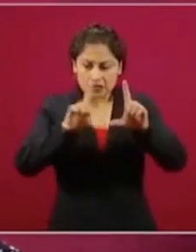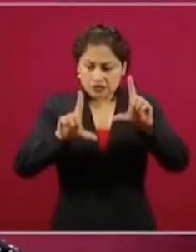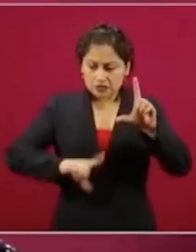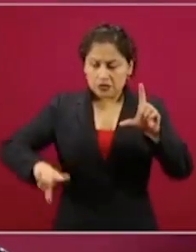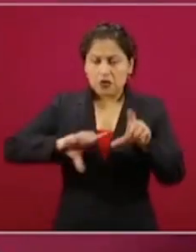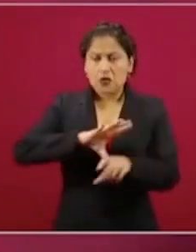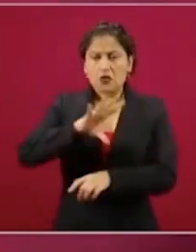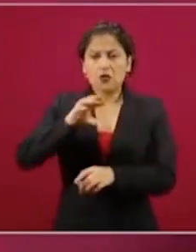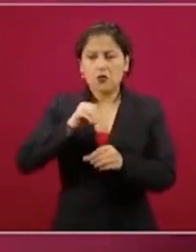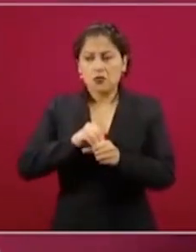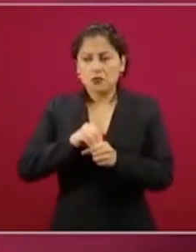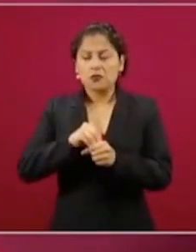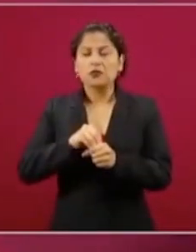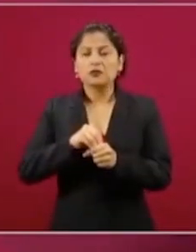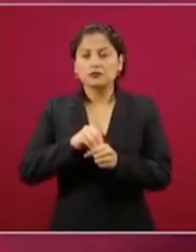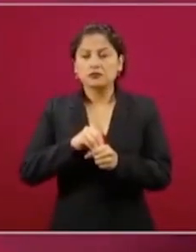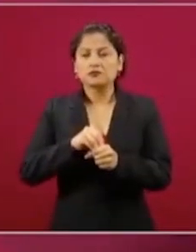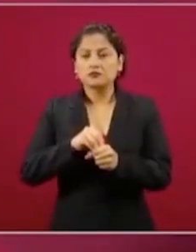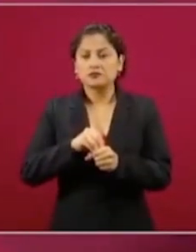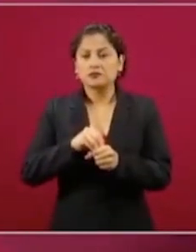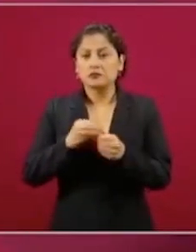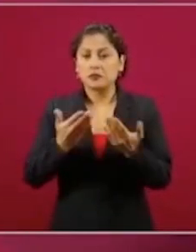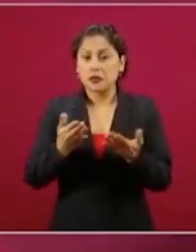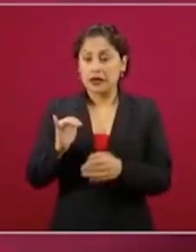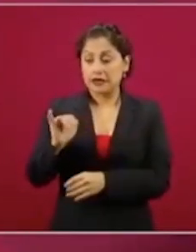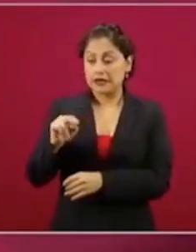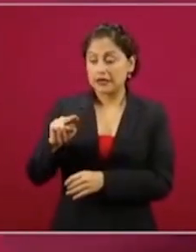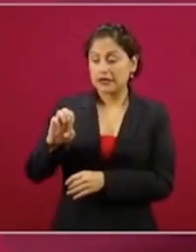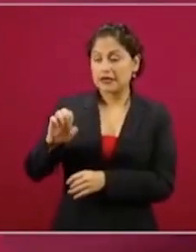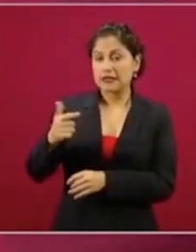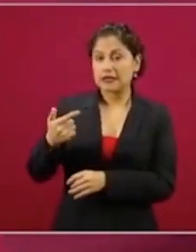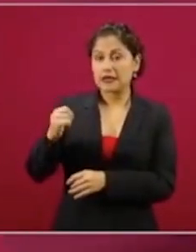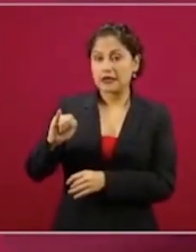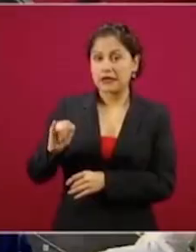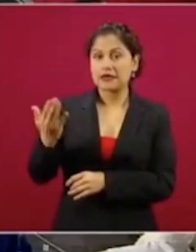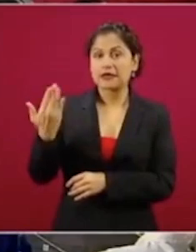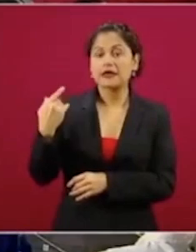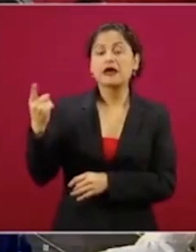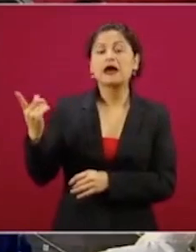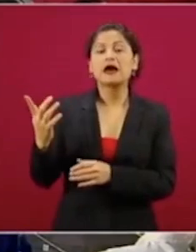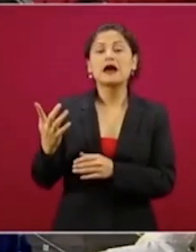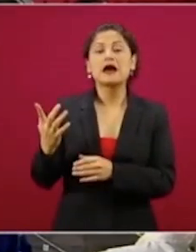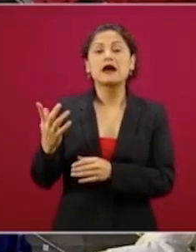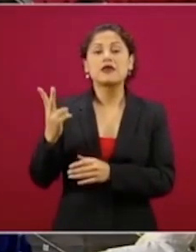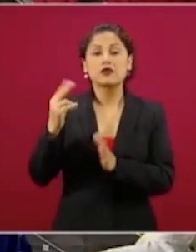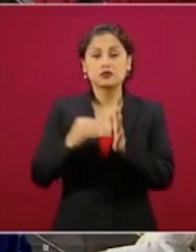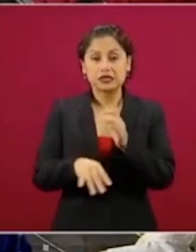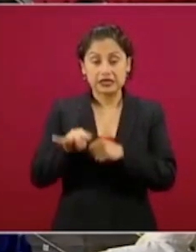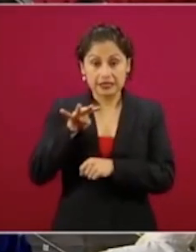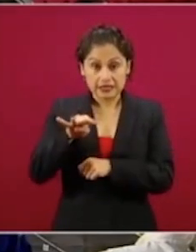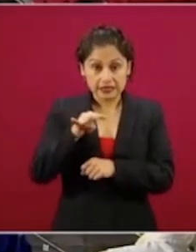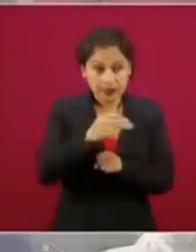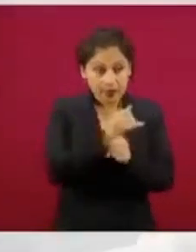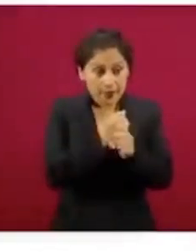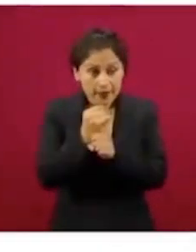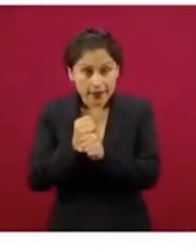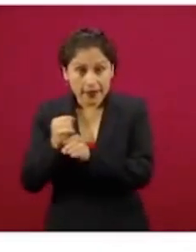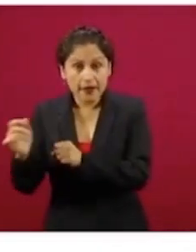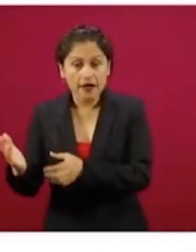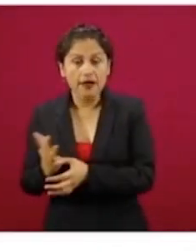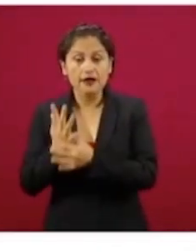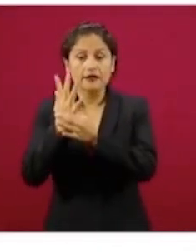de acuerdo a la encuesta del Inegi del último trimestre del 2019, hay 12 mil